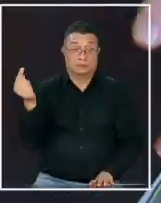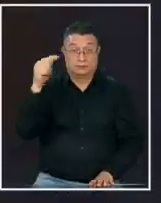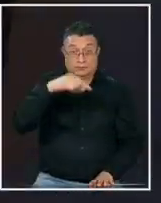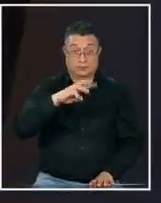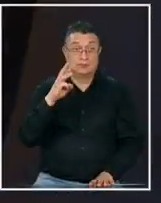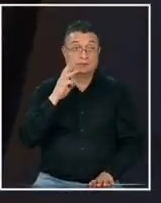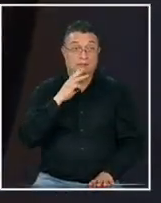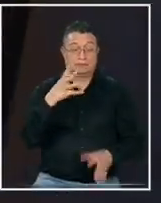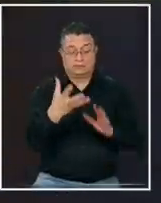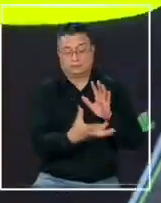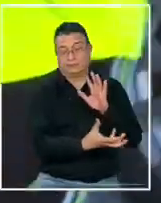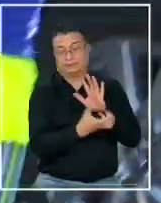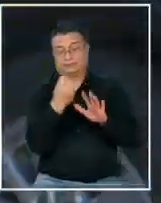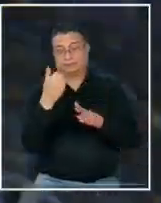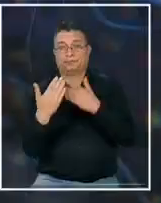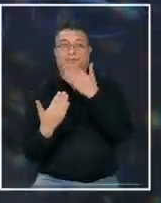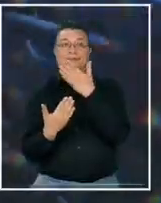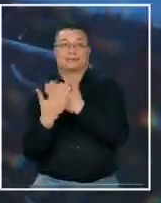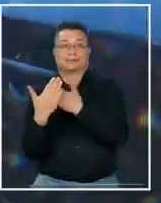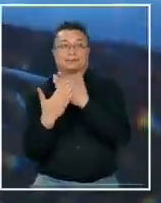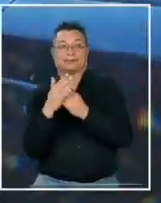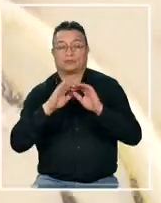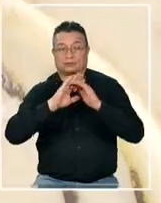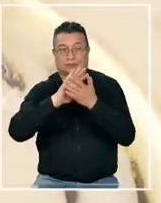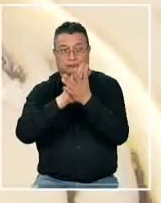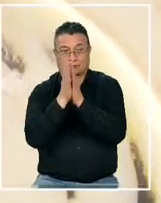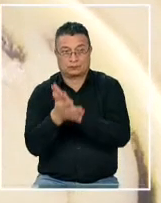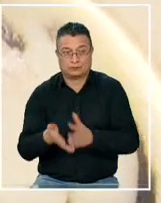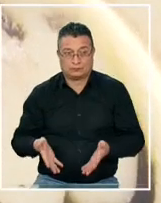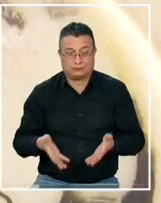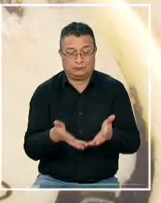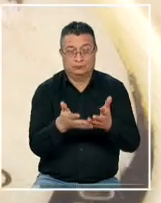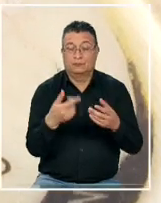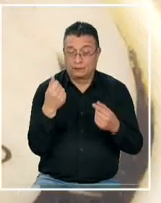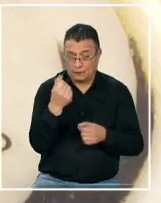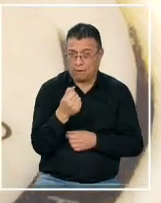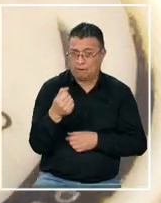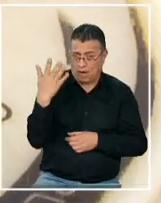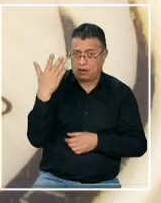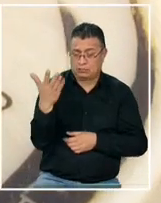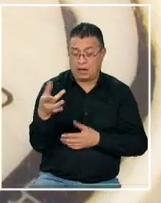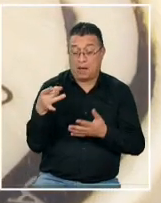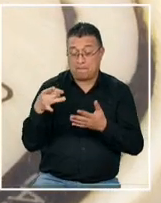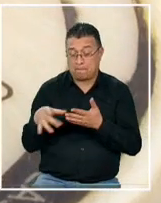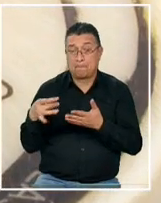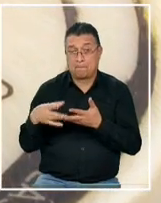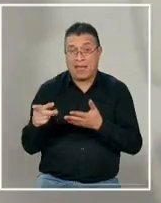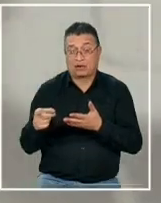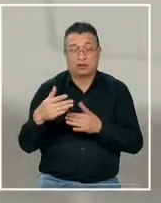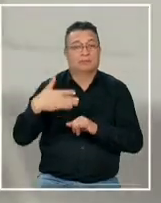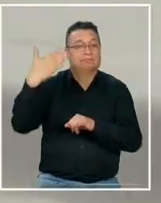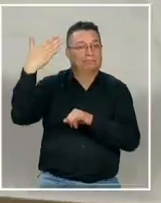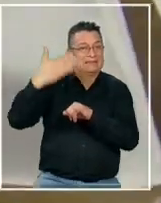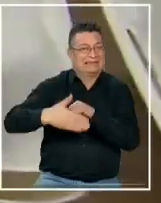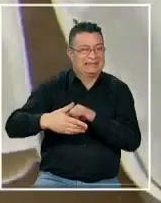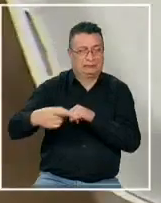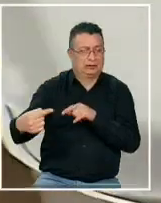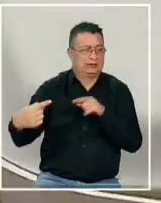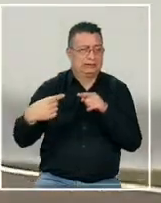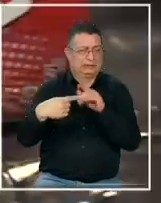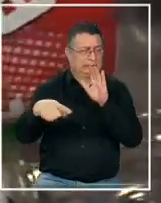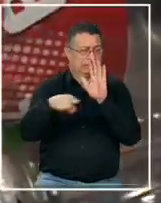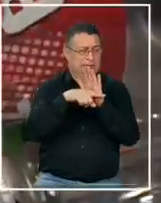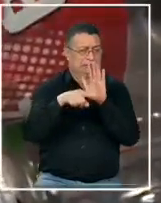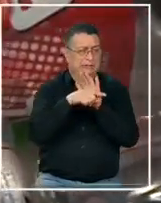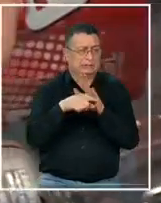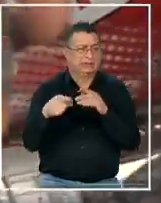ellos recogen en la mañana en todo y se valora el gesto cuando el plástico es un verdadero enemigo íntimo con el que